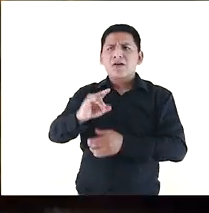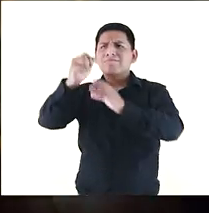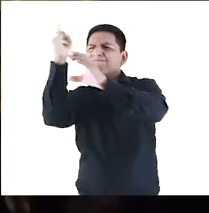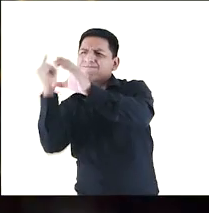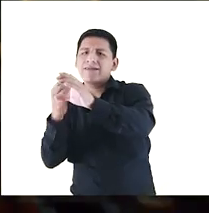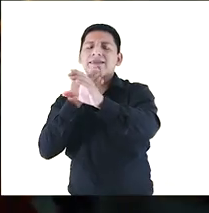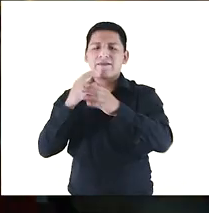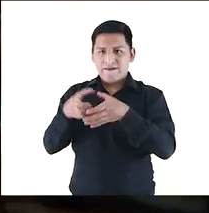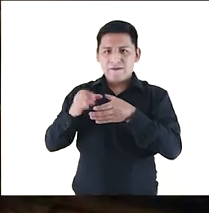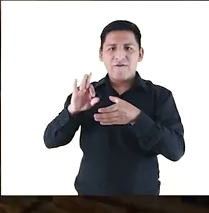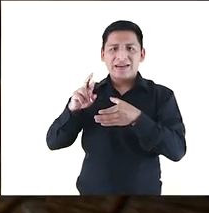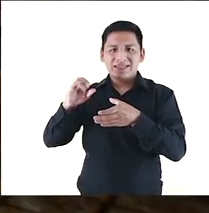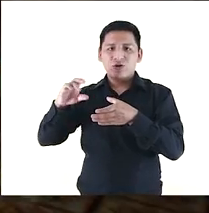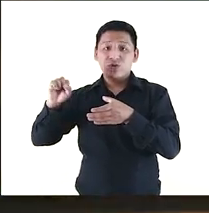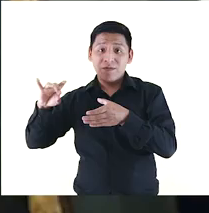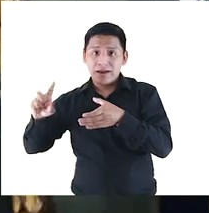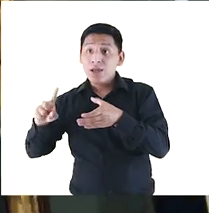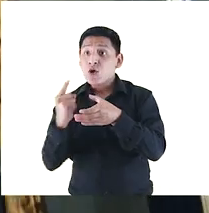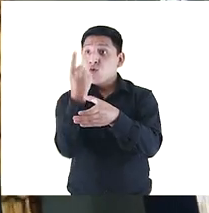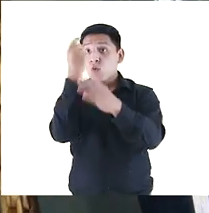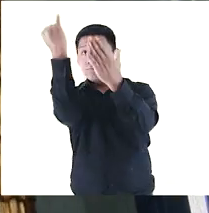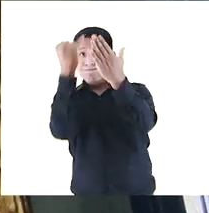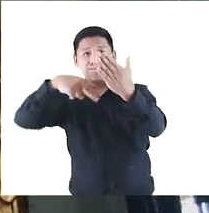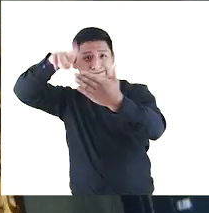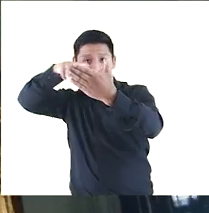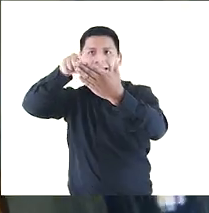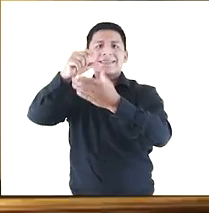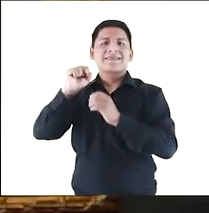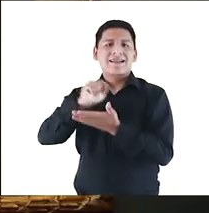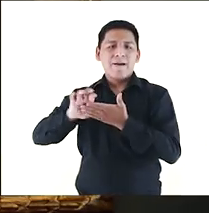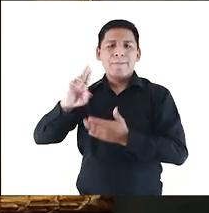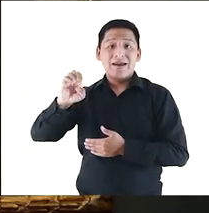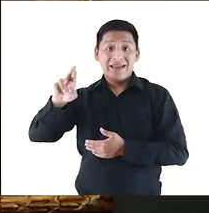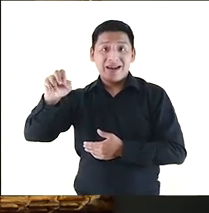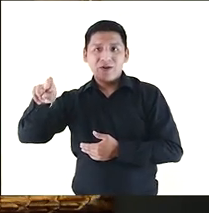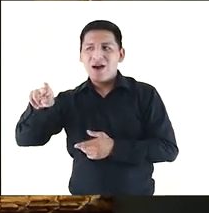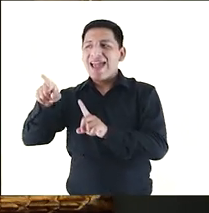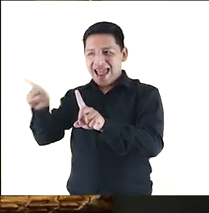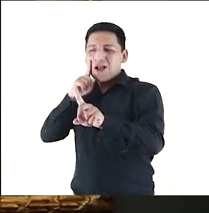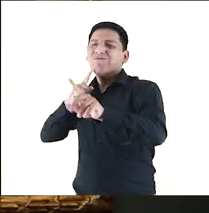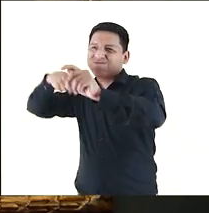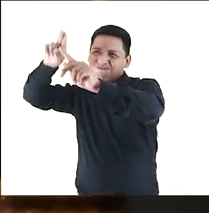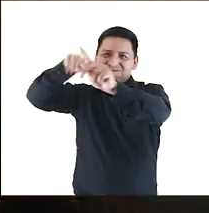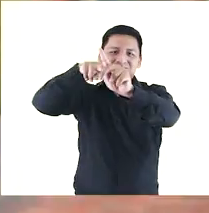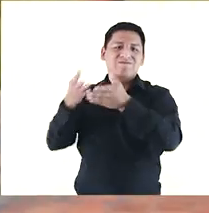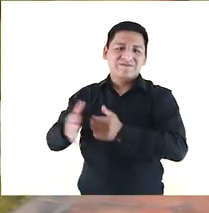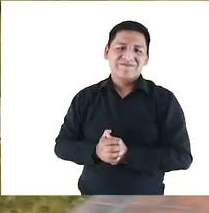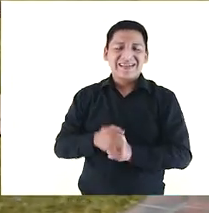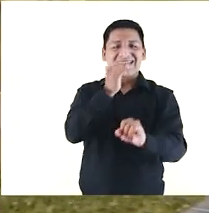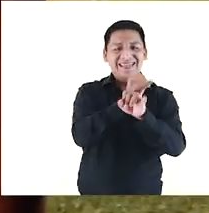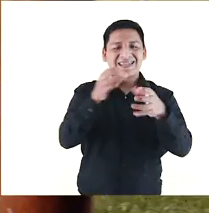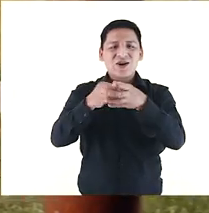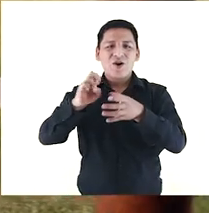Todas son del taller del maestro Francisco de Surbarán y una de ellas, San Bernardo de Claraval, es atribuida enteramente a su mano. La